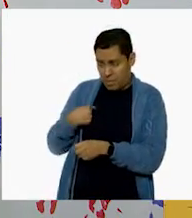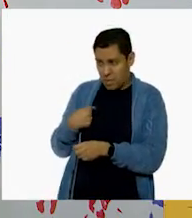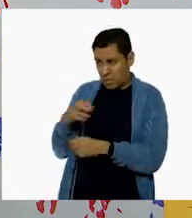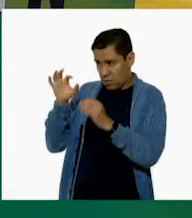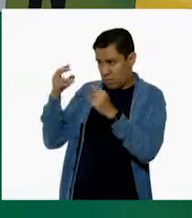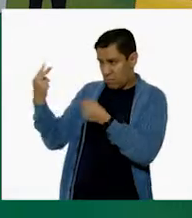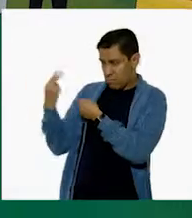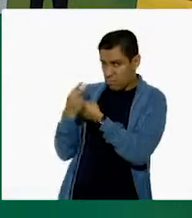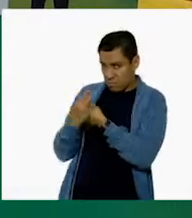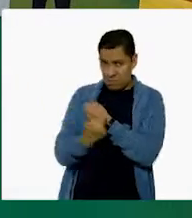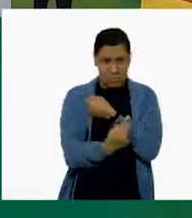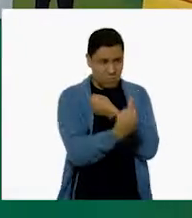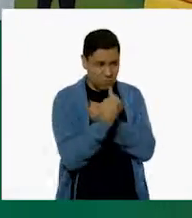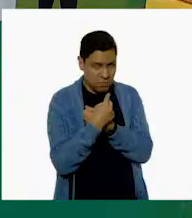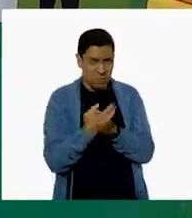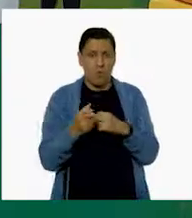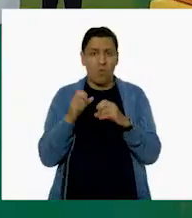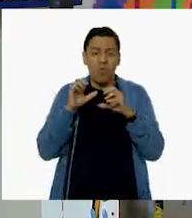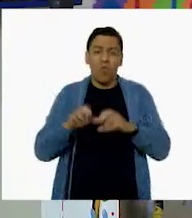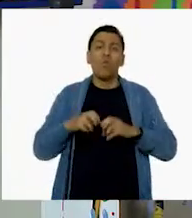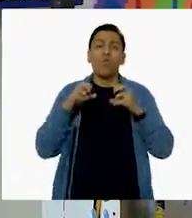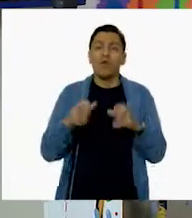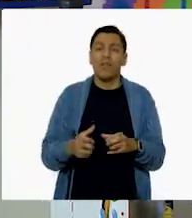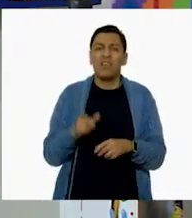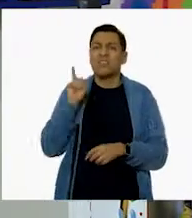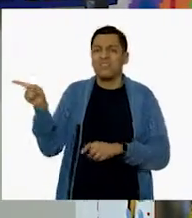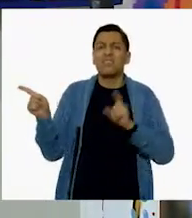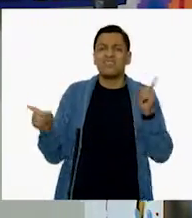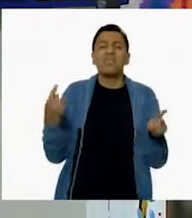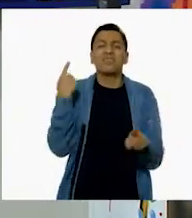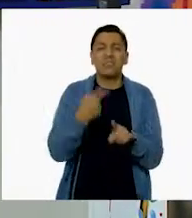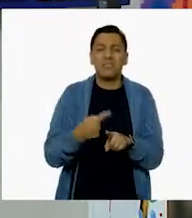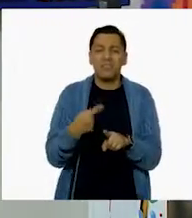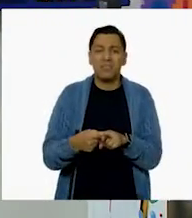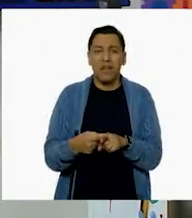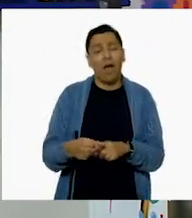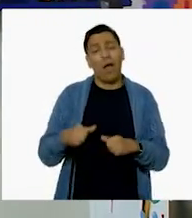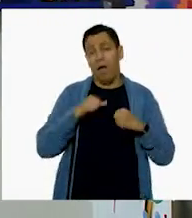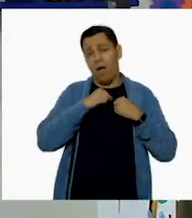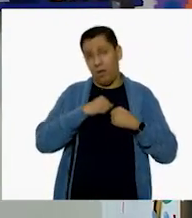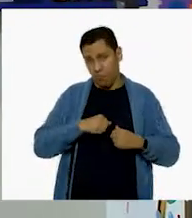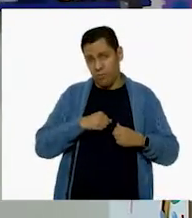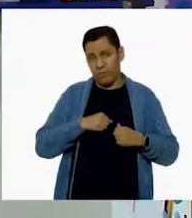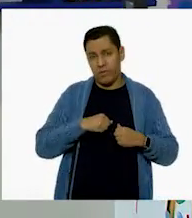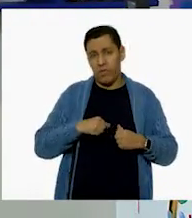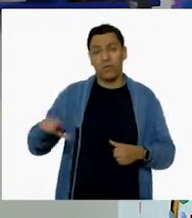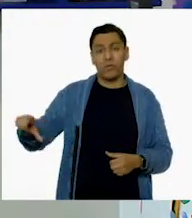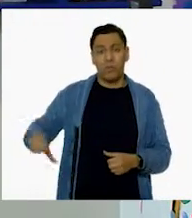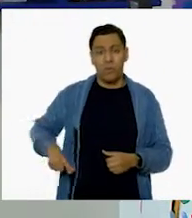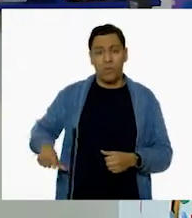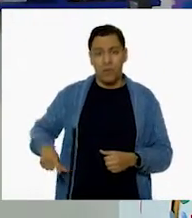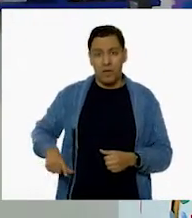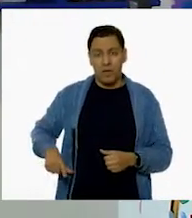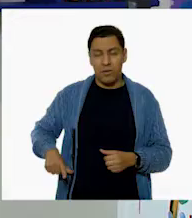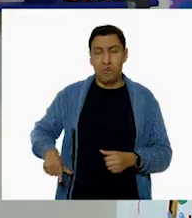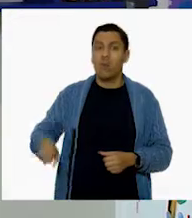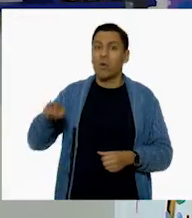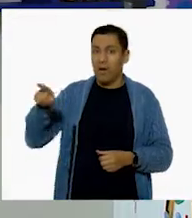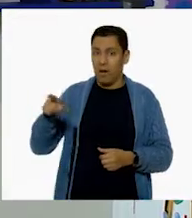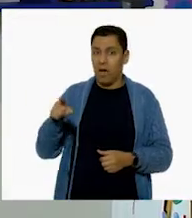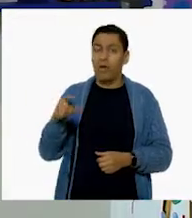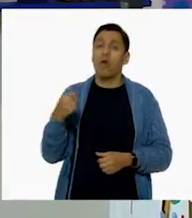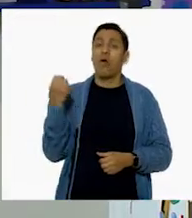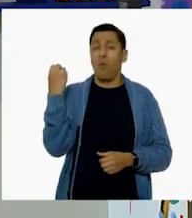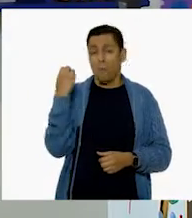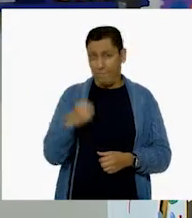¿Quiénes creen? A ver, pues yo creo que serían las autoridades. Por ejemplo, el gobierno tiene por obligación